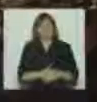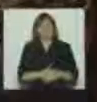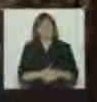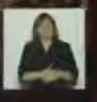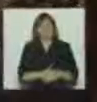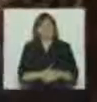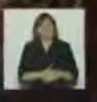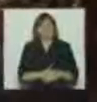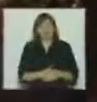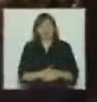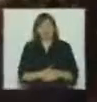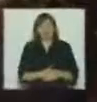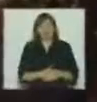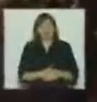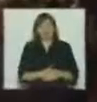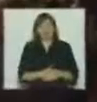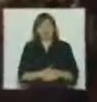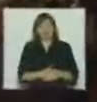También...